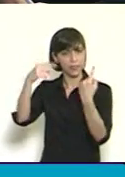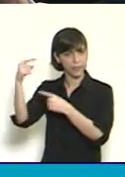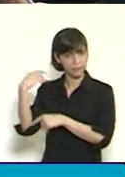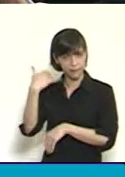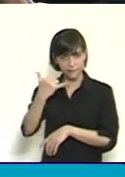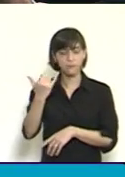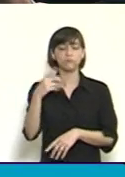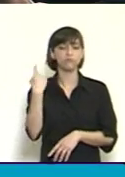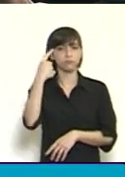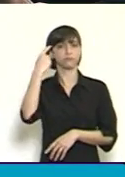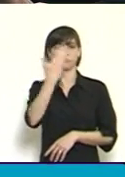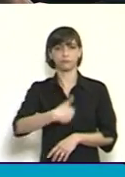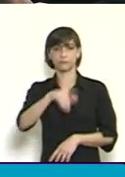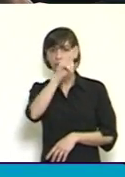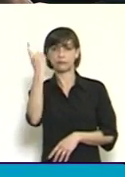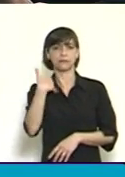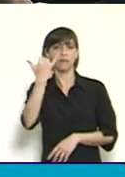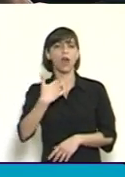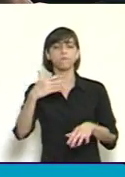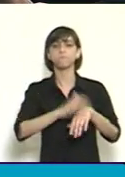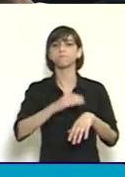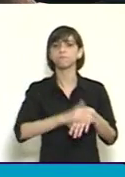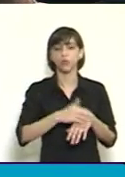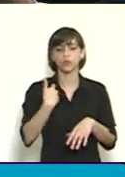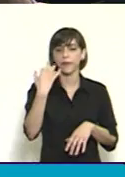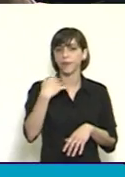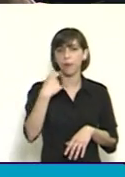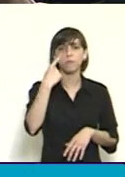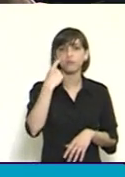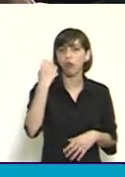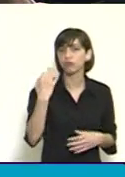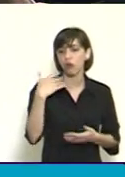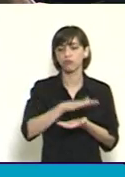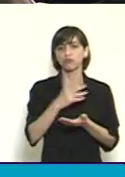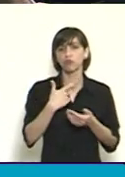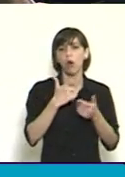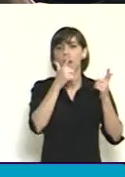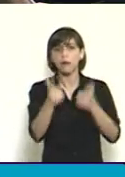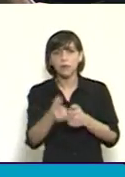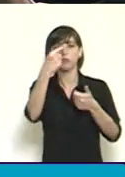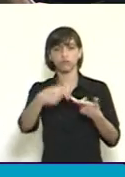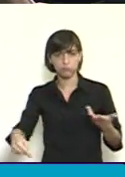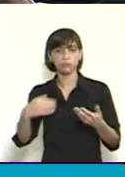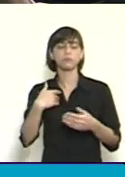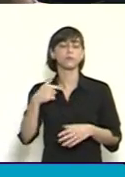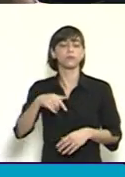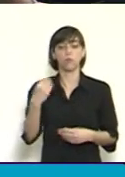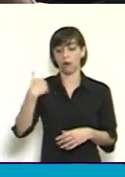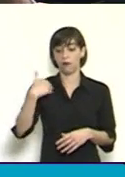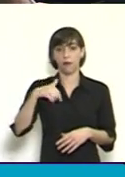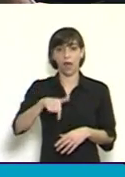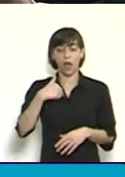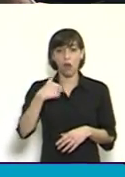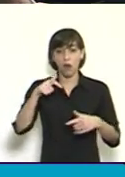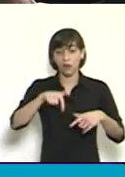tiene una responsabilidad sobre el control de la violencia con armas, sobre las consecuencias que está teniendo la Argentina el